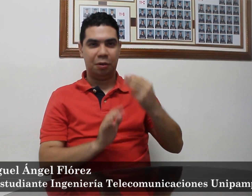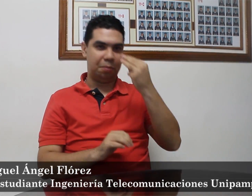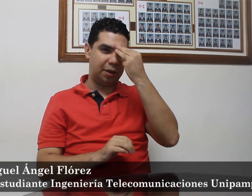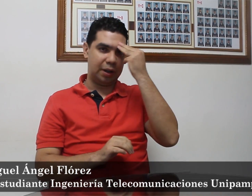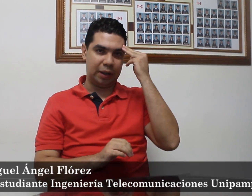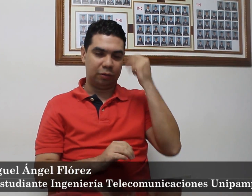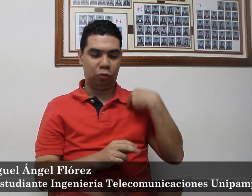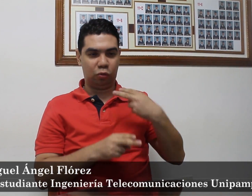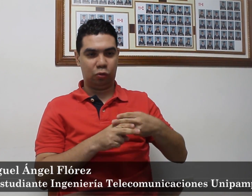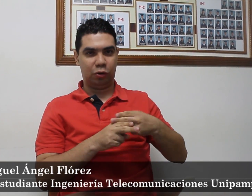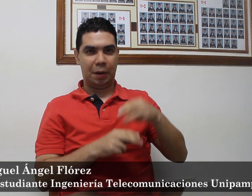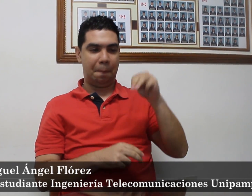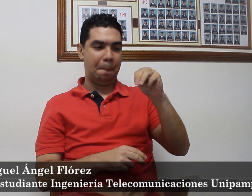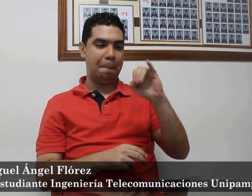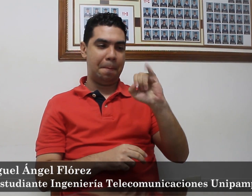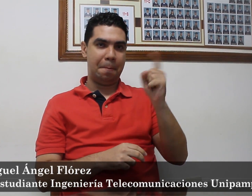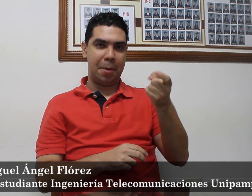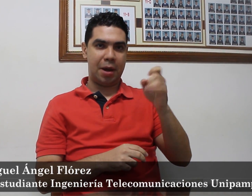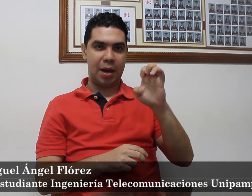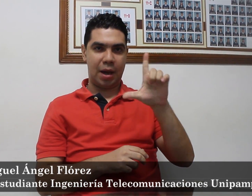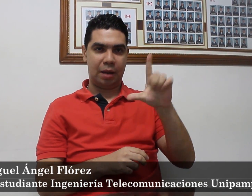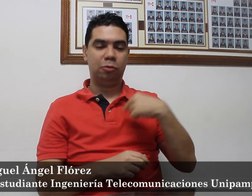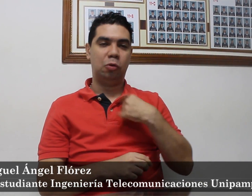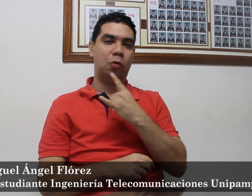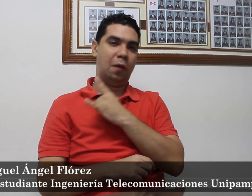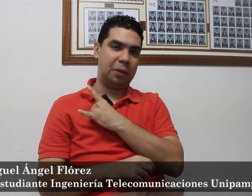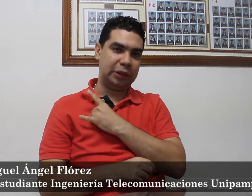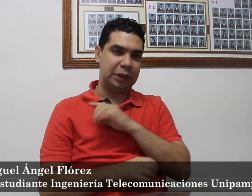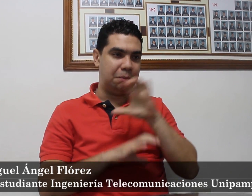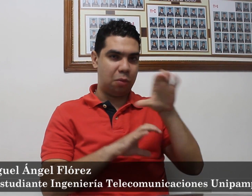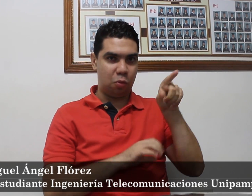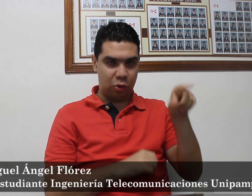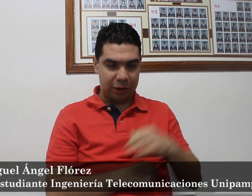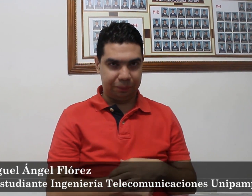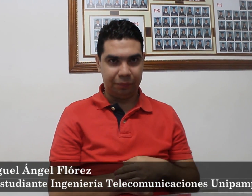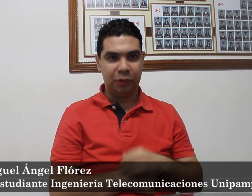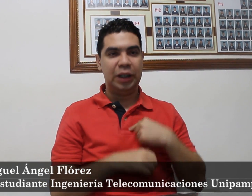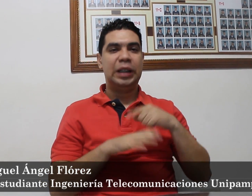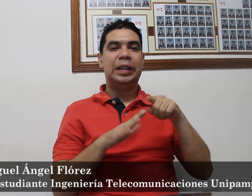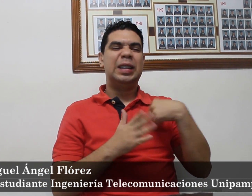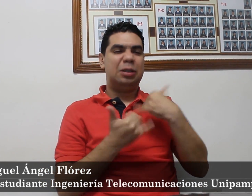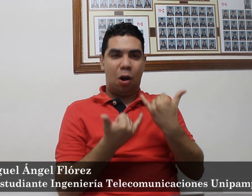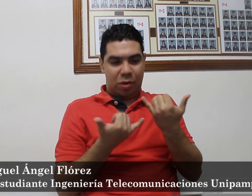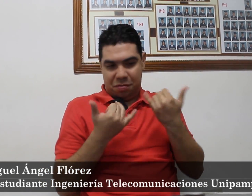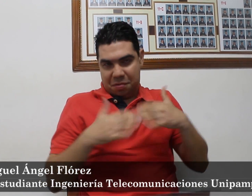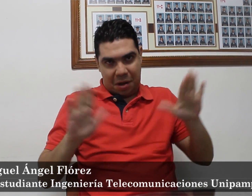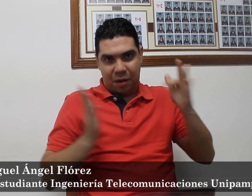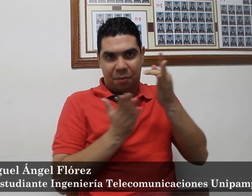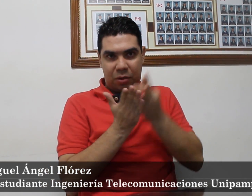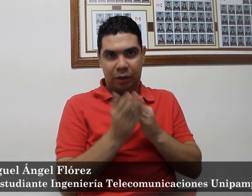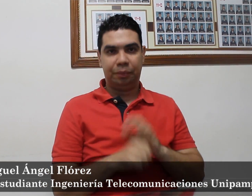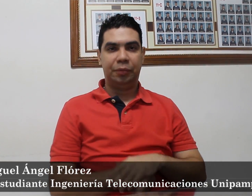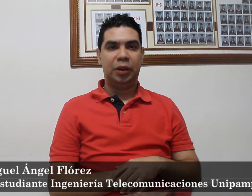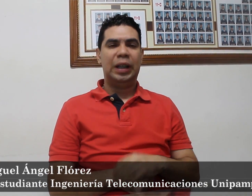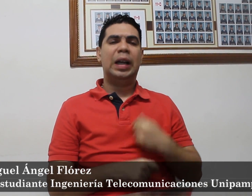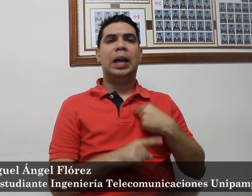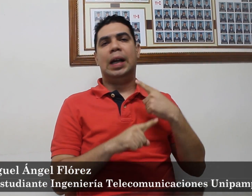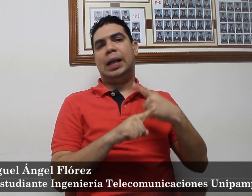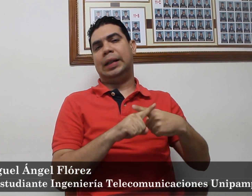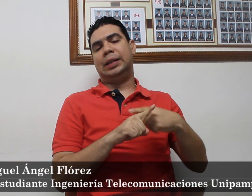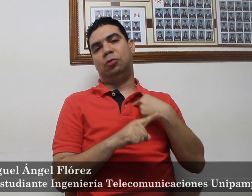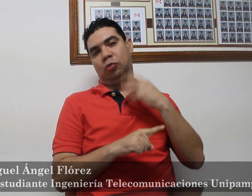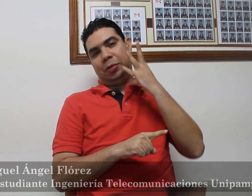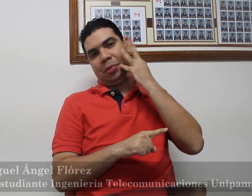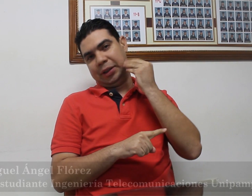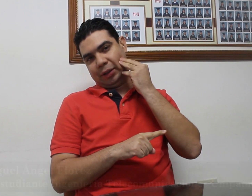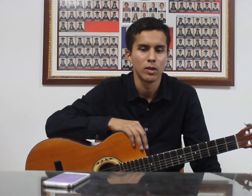Hola a todos, mi nombre es Miguel, este es mi diseño Soy estudiante de la Universidad de Conflora Y ahora en ese momento me encuentro